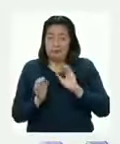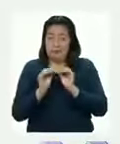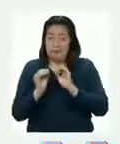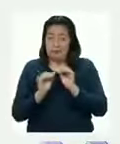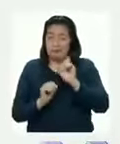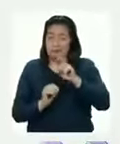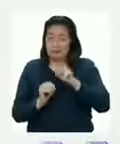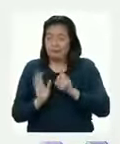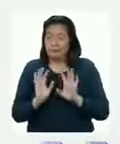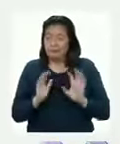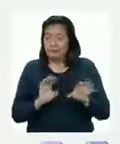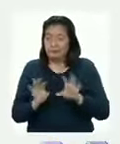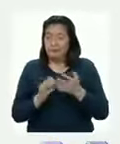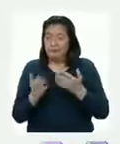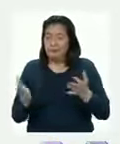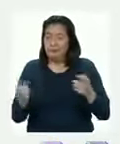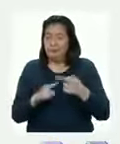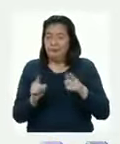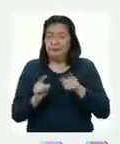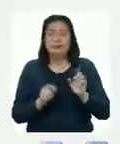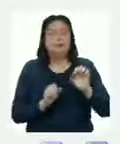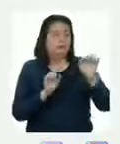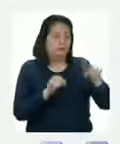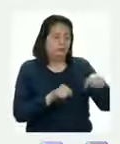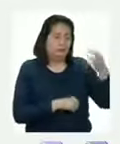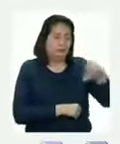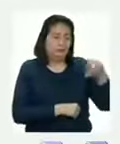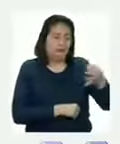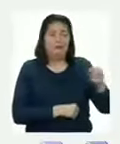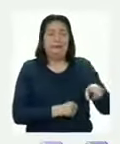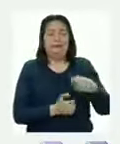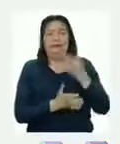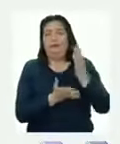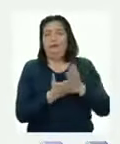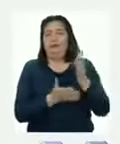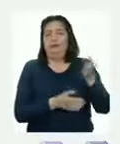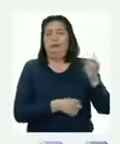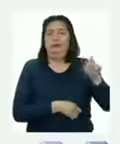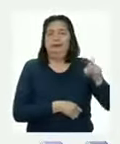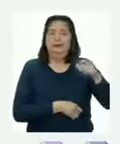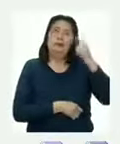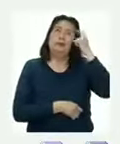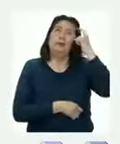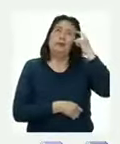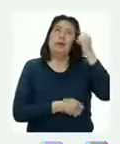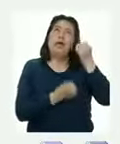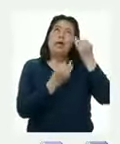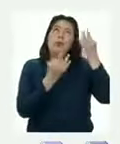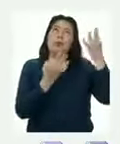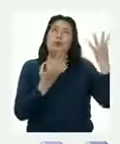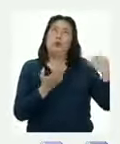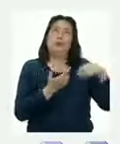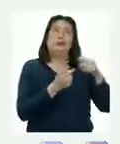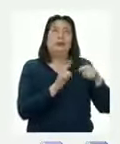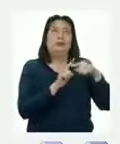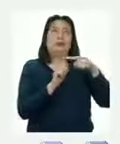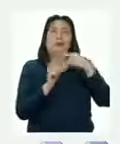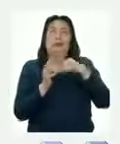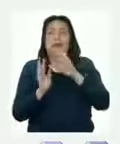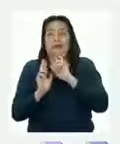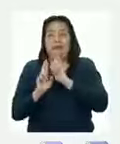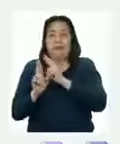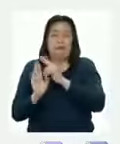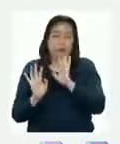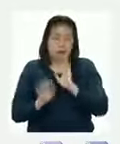resolverla Es verdad, Patricia Esta es una situación problemática en la que tenemos que calcular algunas cantidades antes de